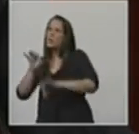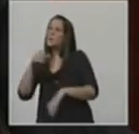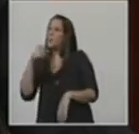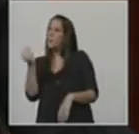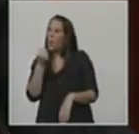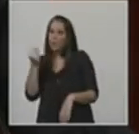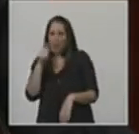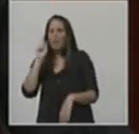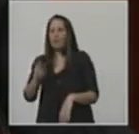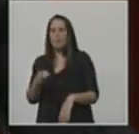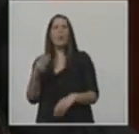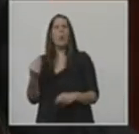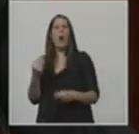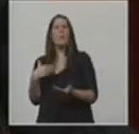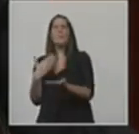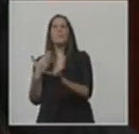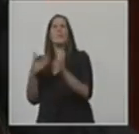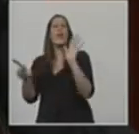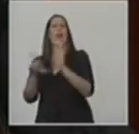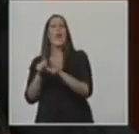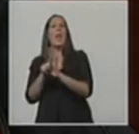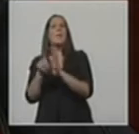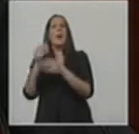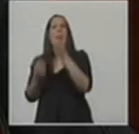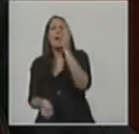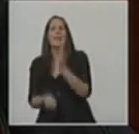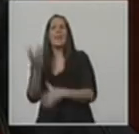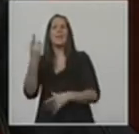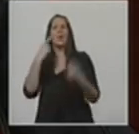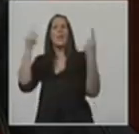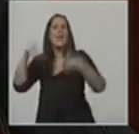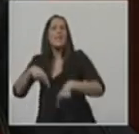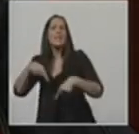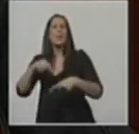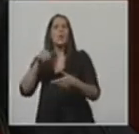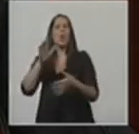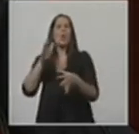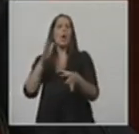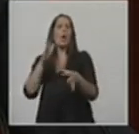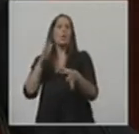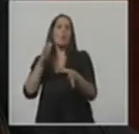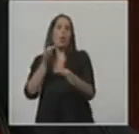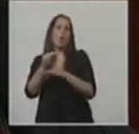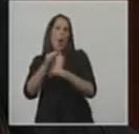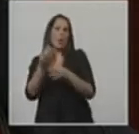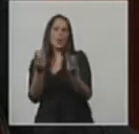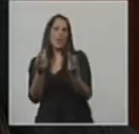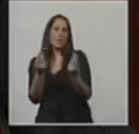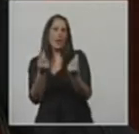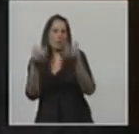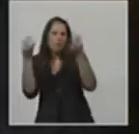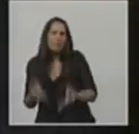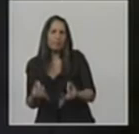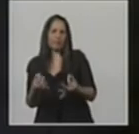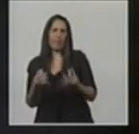creación del Instituto de Evaluación de la Calidad y Equidad Educativa. Para mejorar la educación tenemos que evaluar,